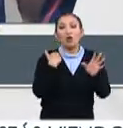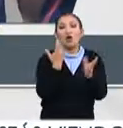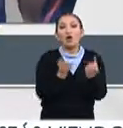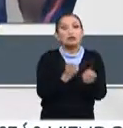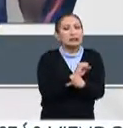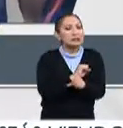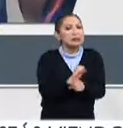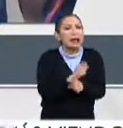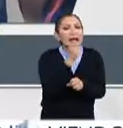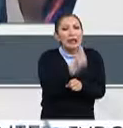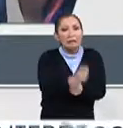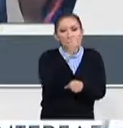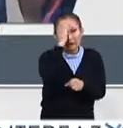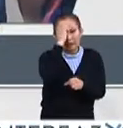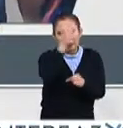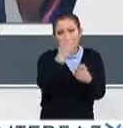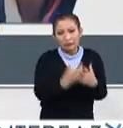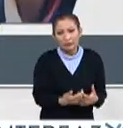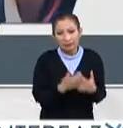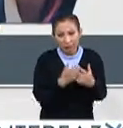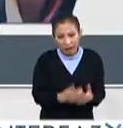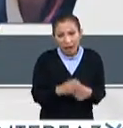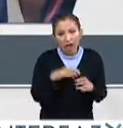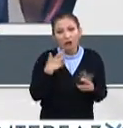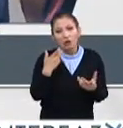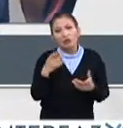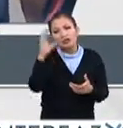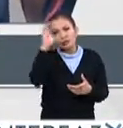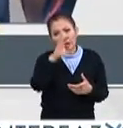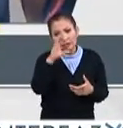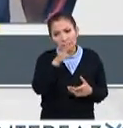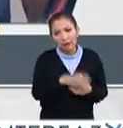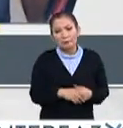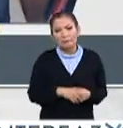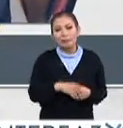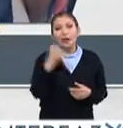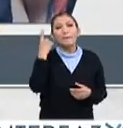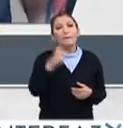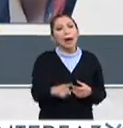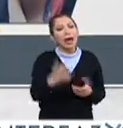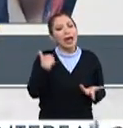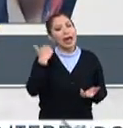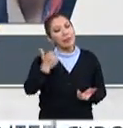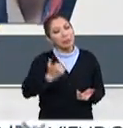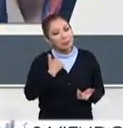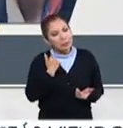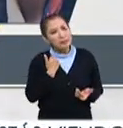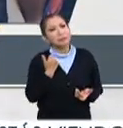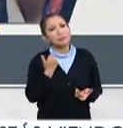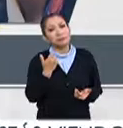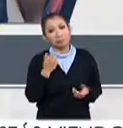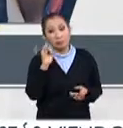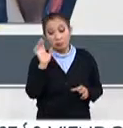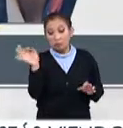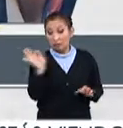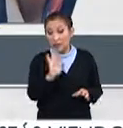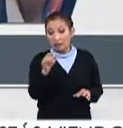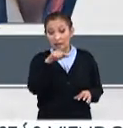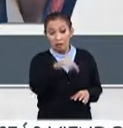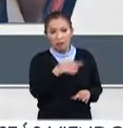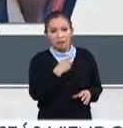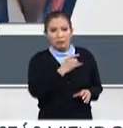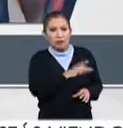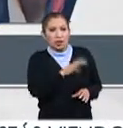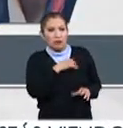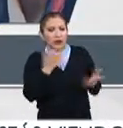sencilla lo que es, desde el punto de vista científico, ¿sí? Para poder aprovecharlo, porque ante algo que uno le tiene